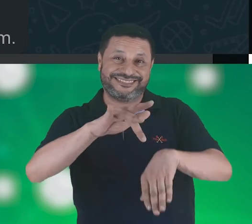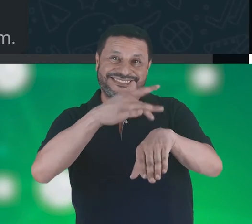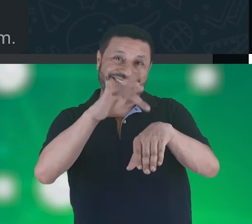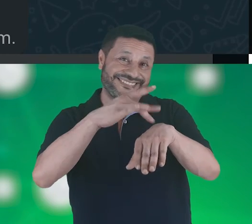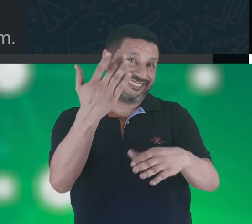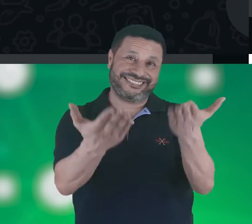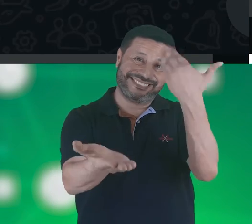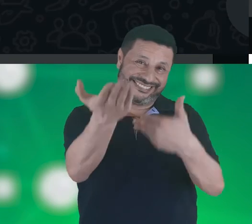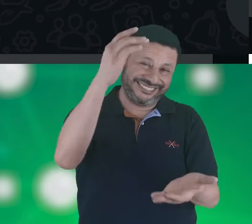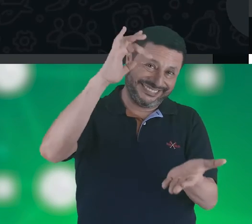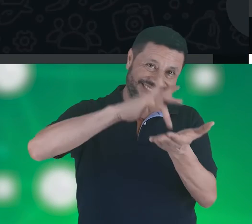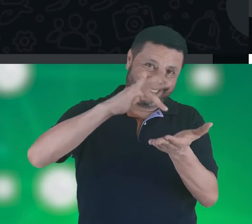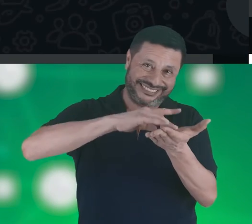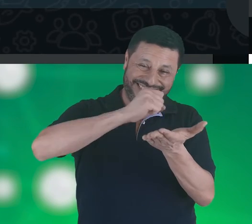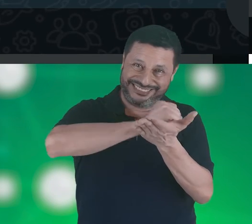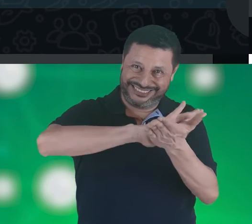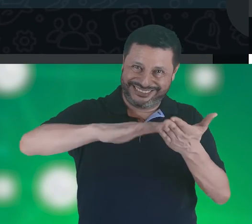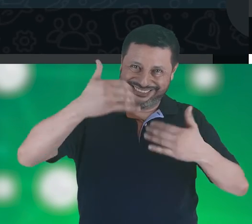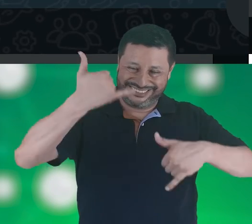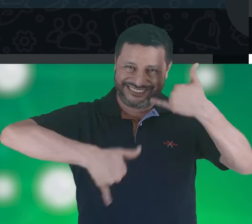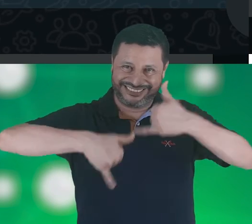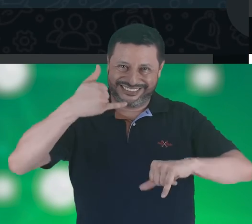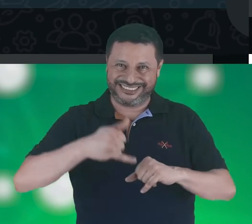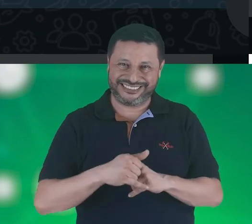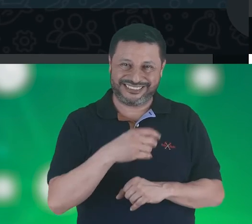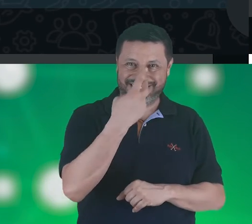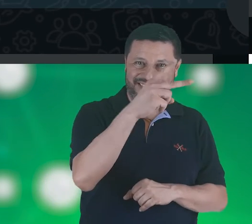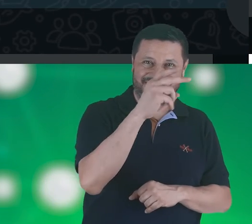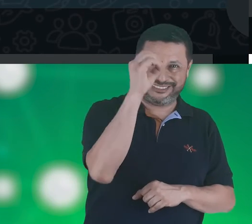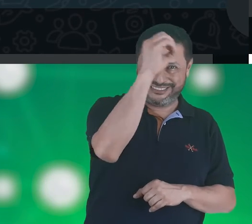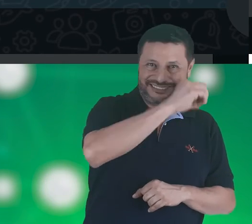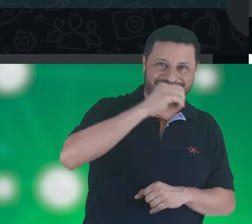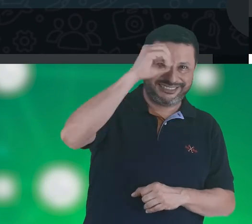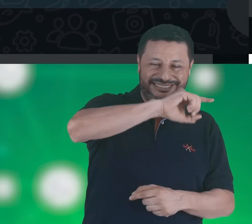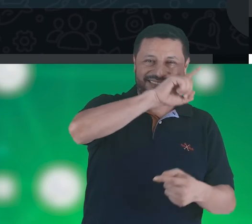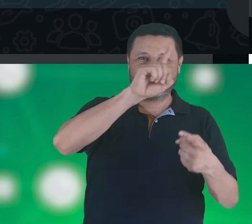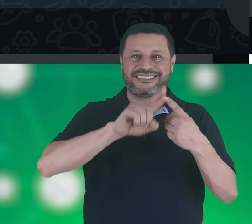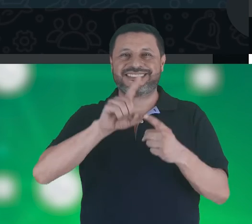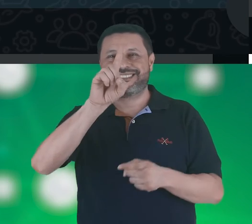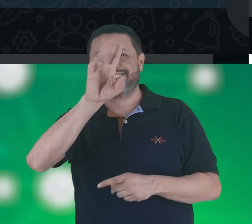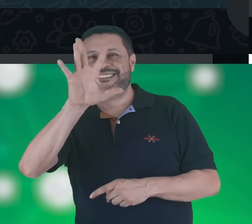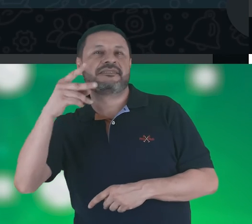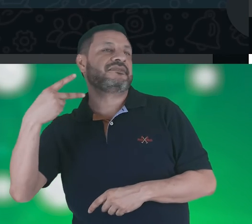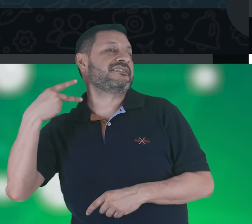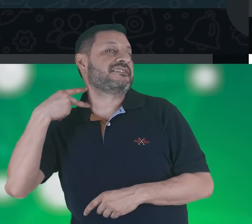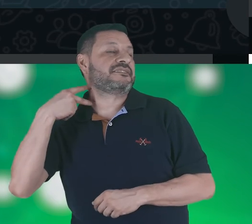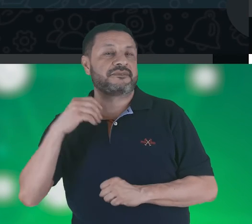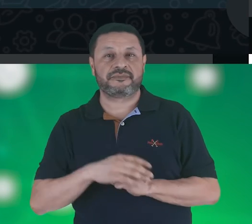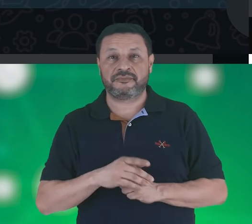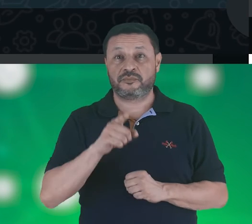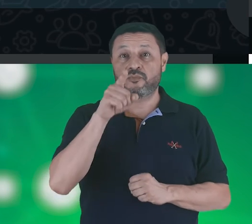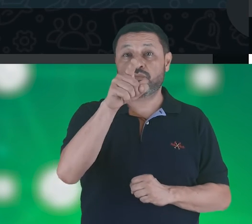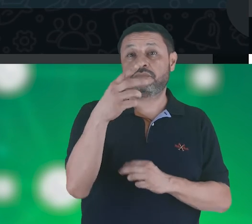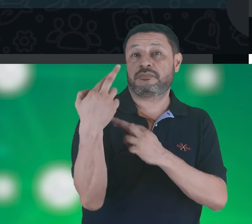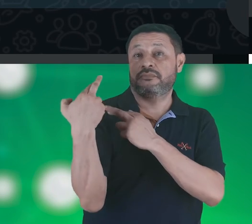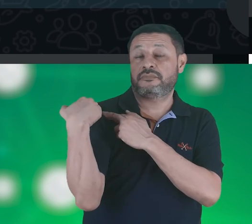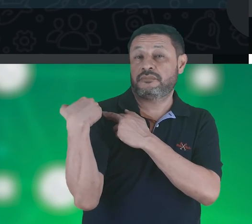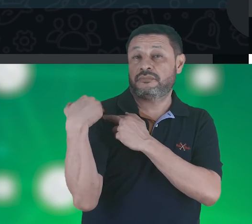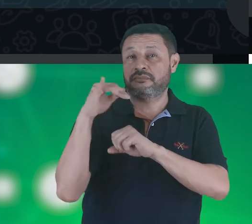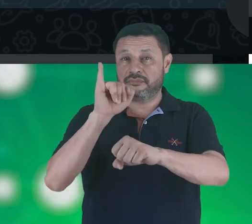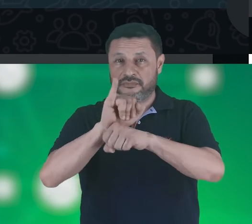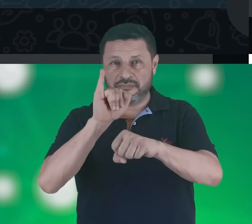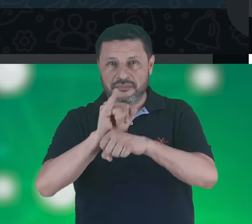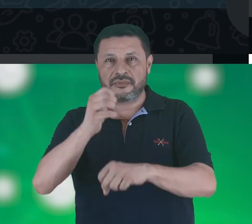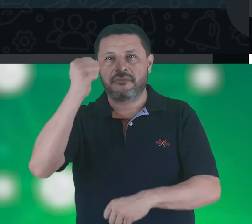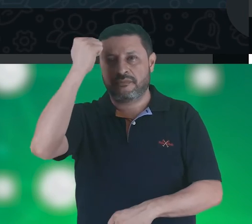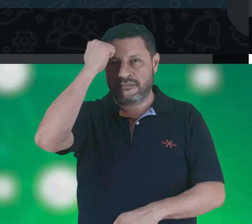¡Anímate! Inscríbete gratis en los juegos, desde el 12 de octubre hasta el 15 de noviembre, con tu formador INDE,